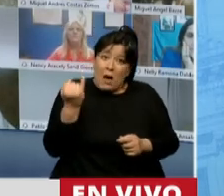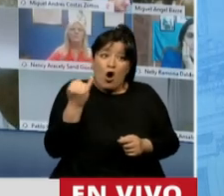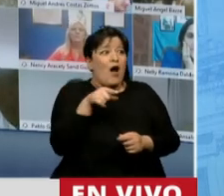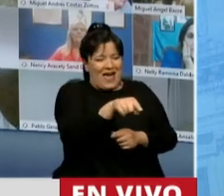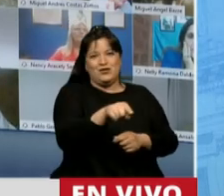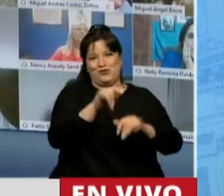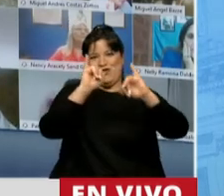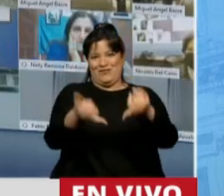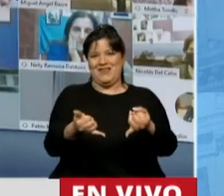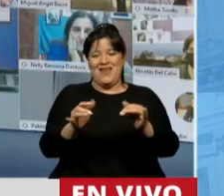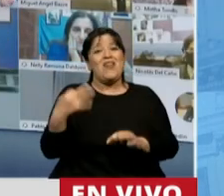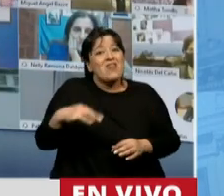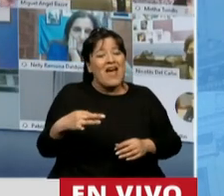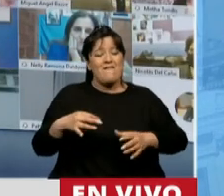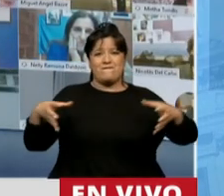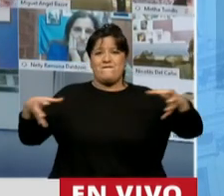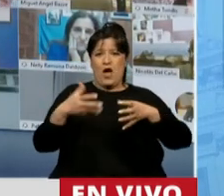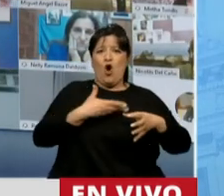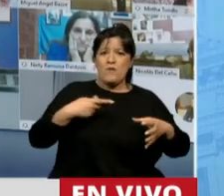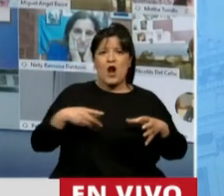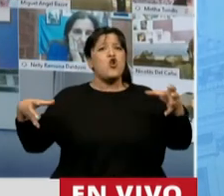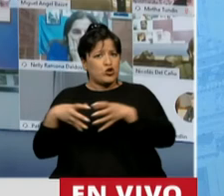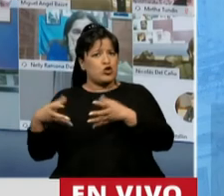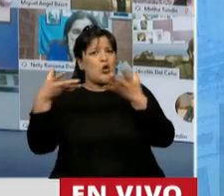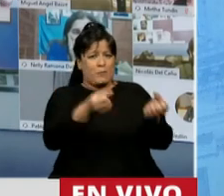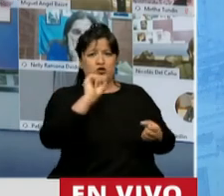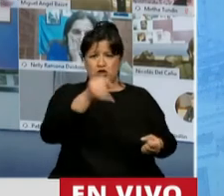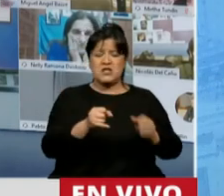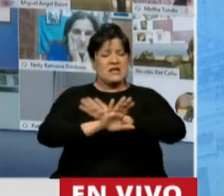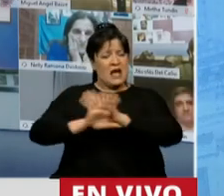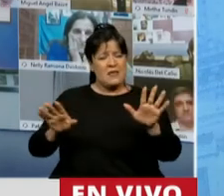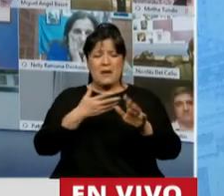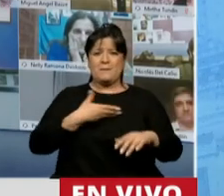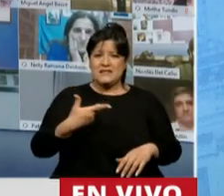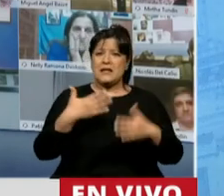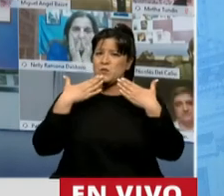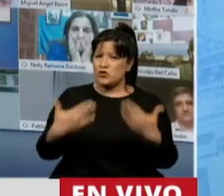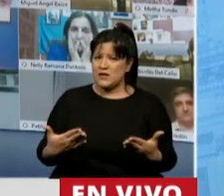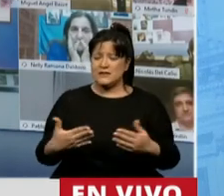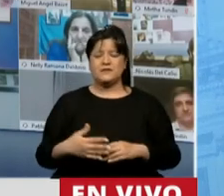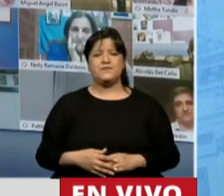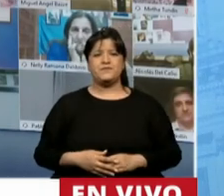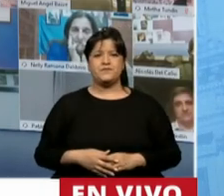diputados. Gobiernen que nosotros los vamos a acompañar. Nada más, señor presidente, y muchas gracias.